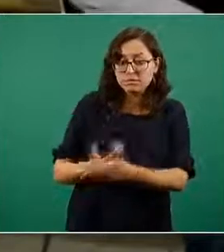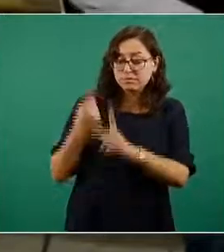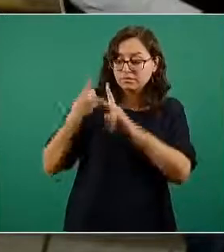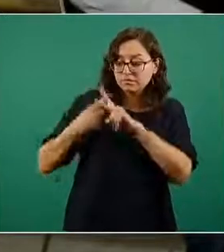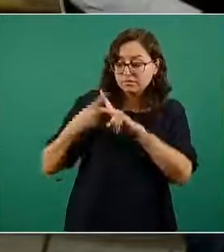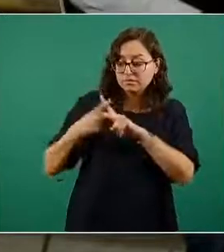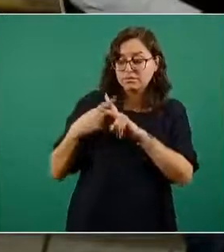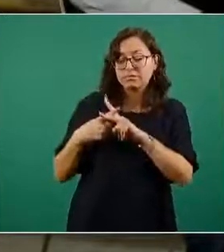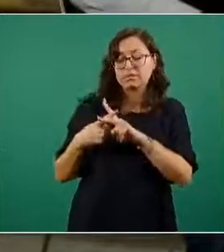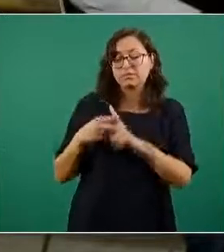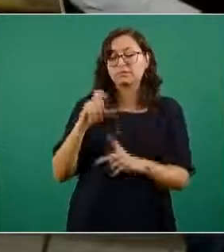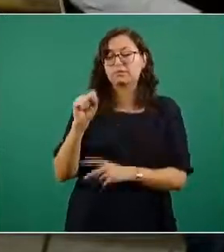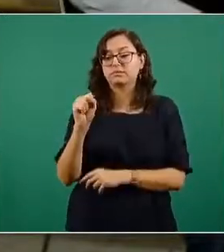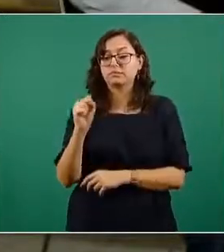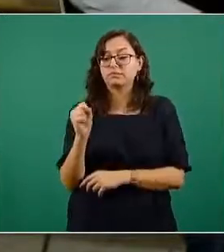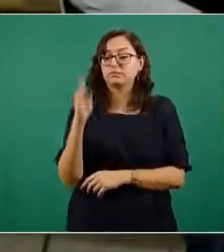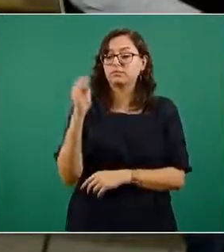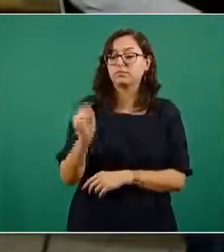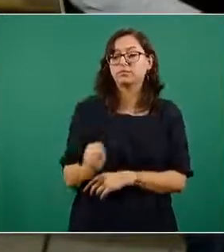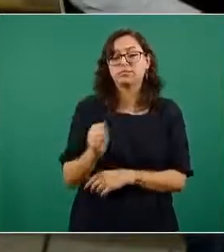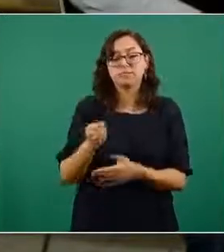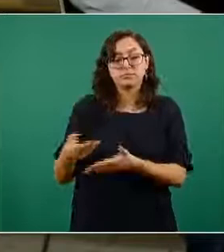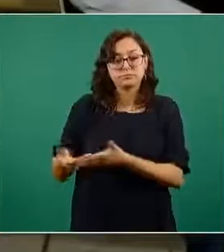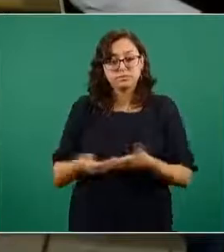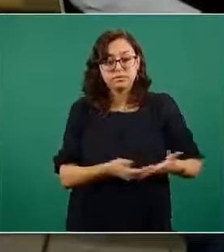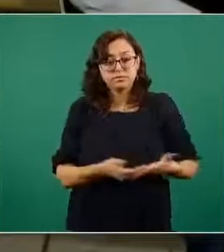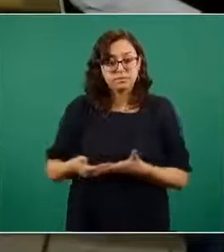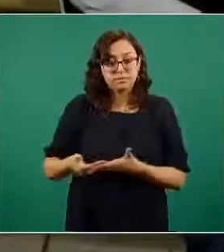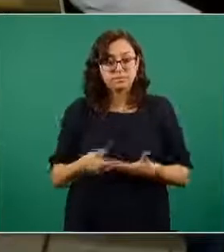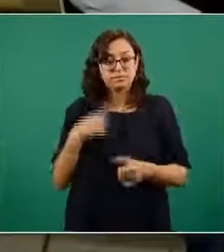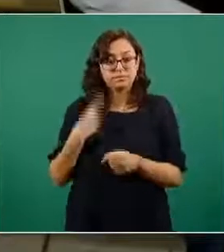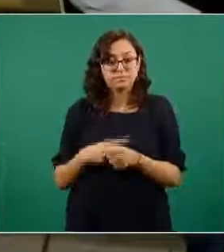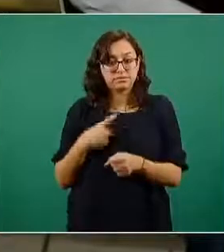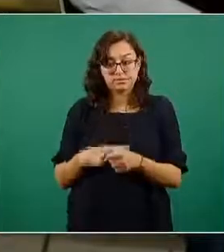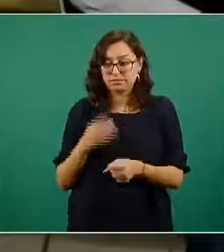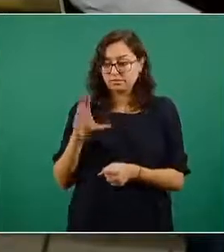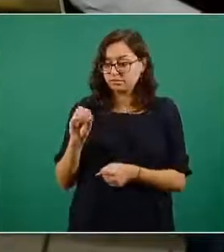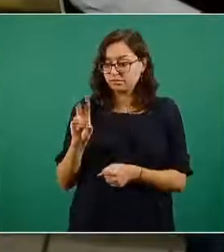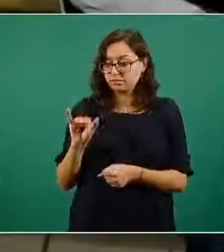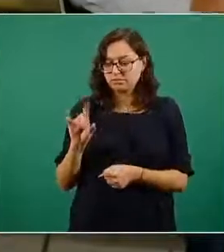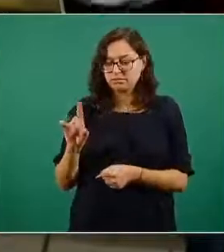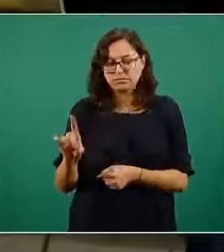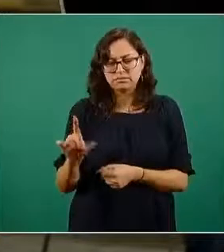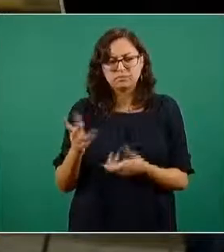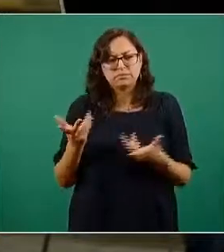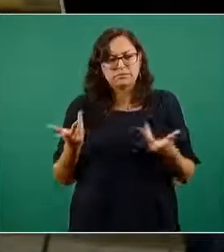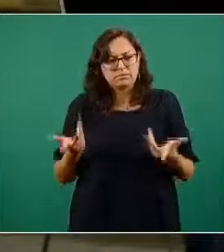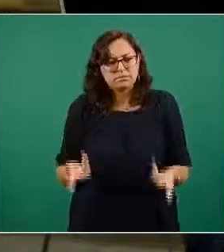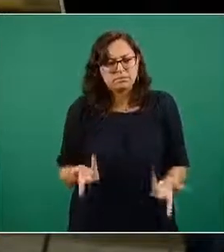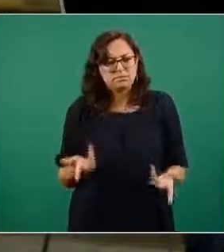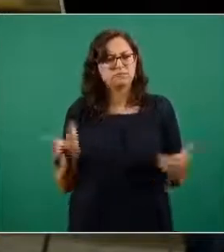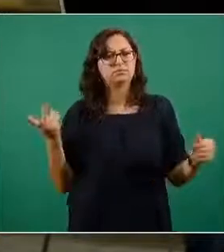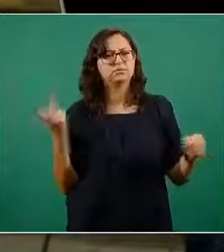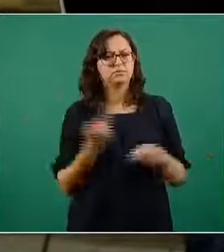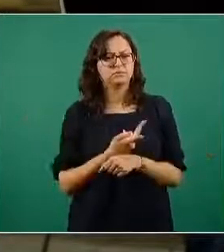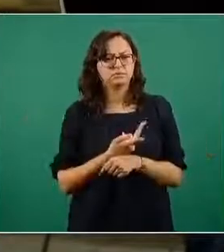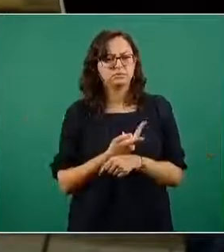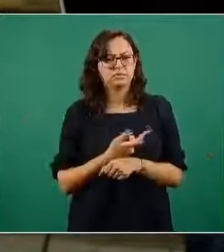contabilizados ya 69 nacidos con COVID yo quisiera saber si existe